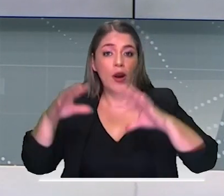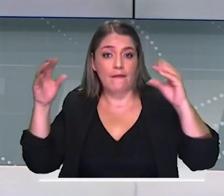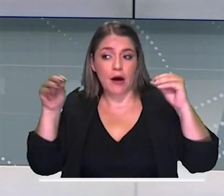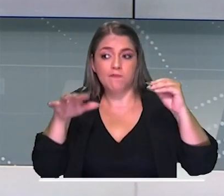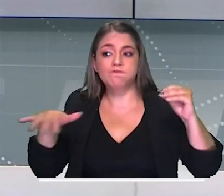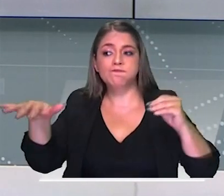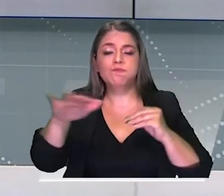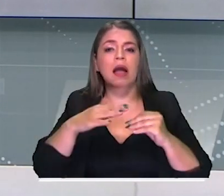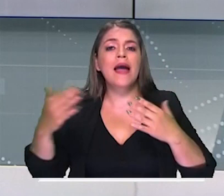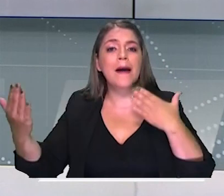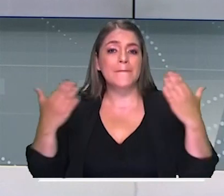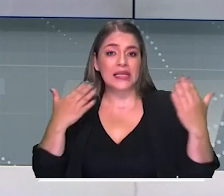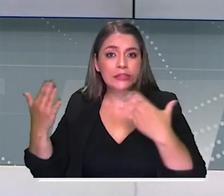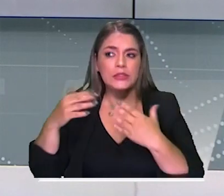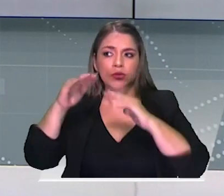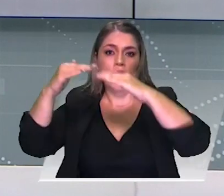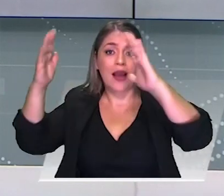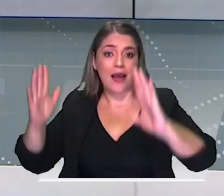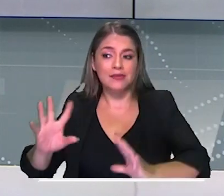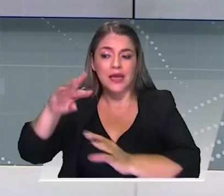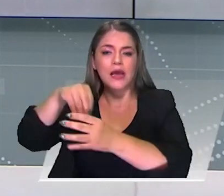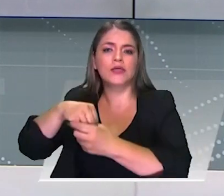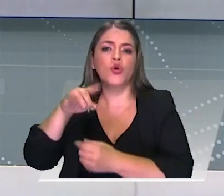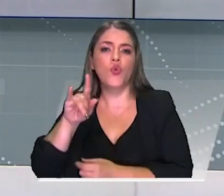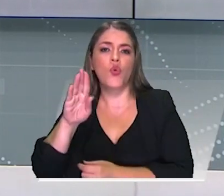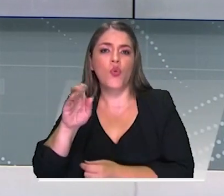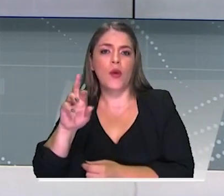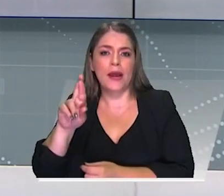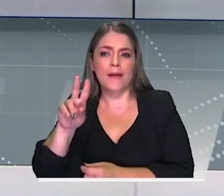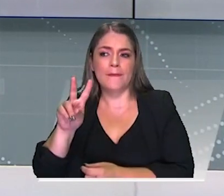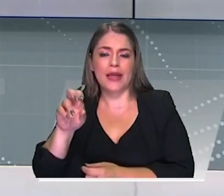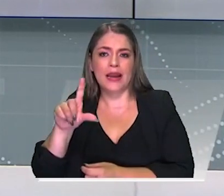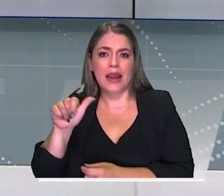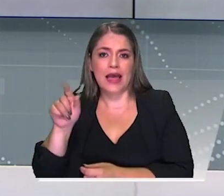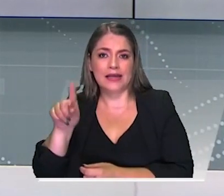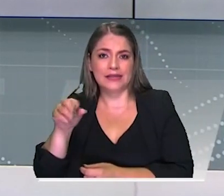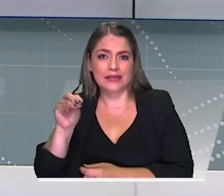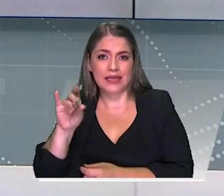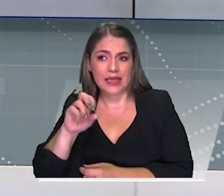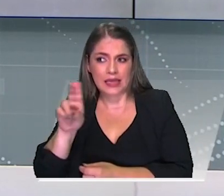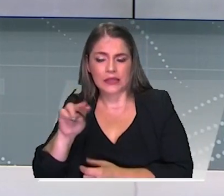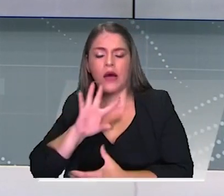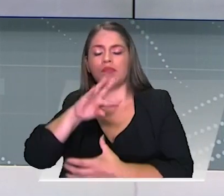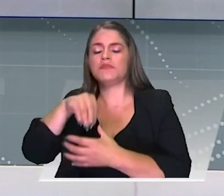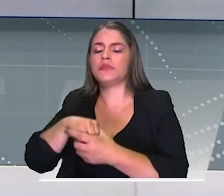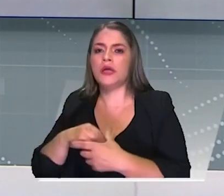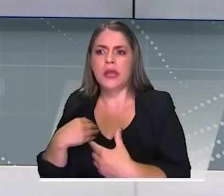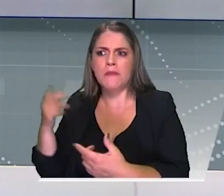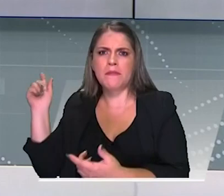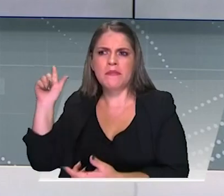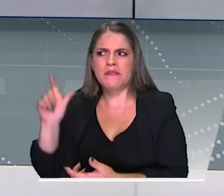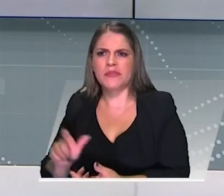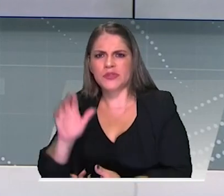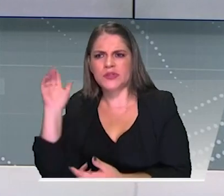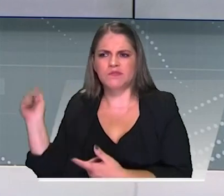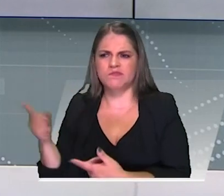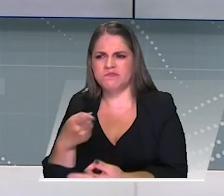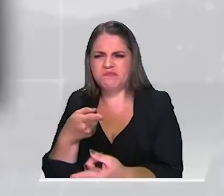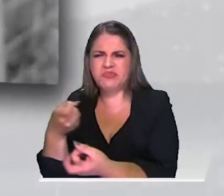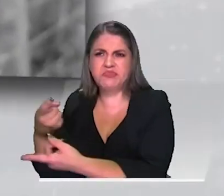de la vía de San José de Apartado. Hace unos días hizo denuncias sobre corrupción en la vía a localidad.